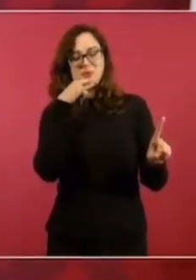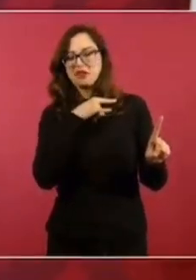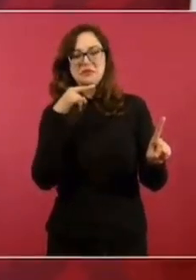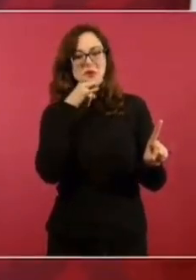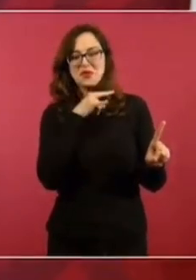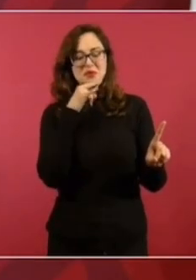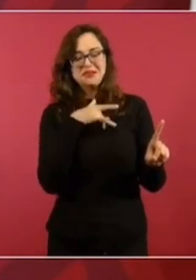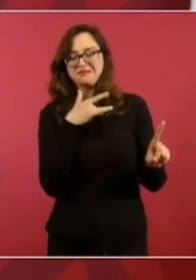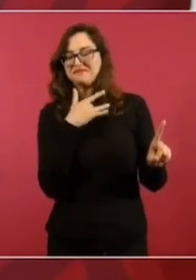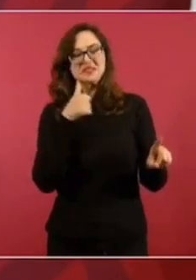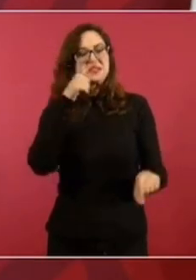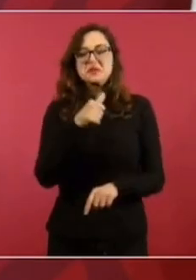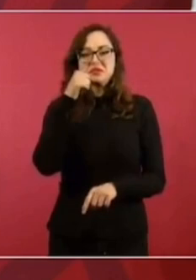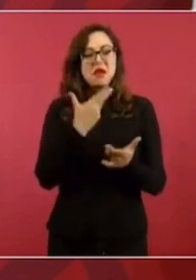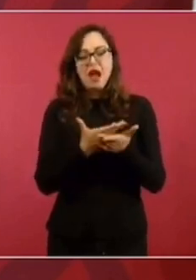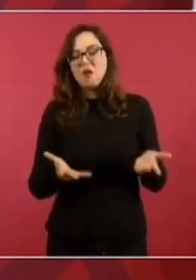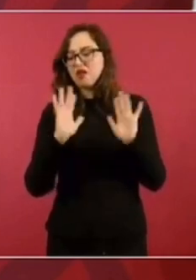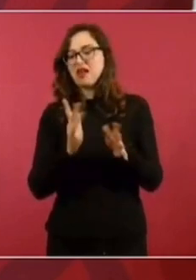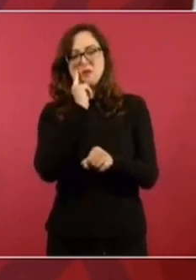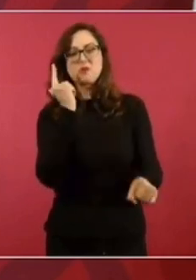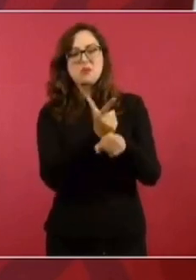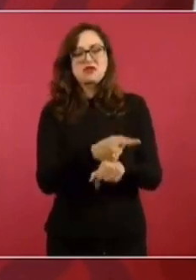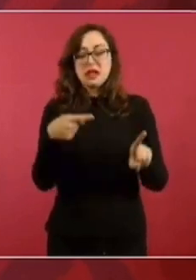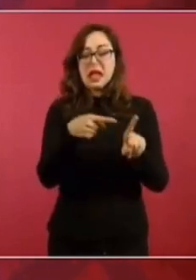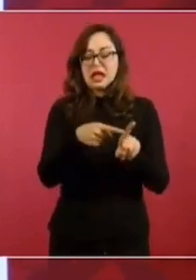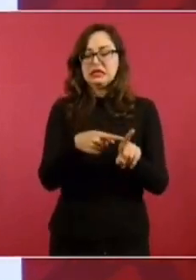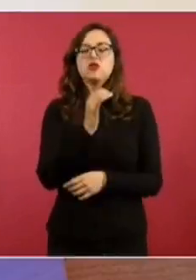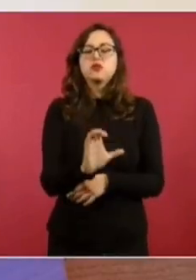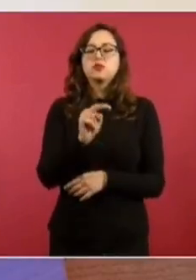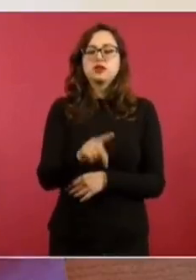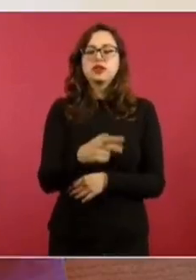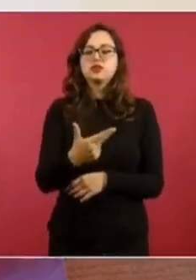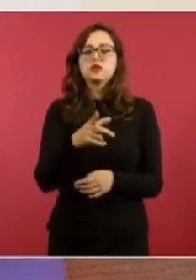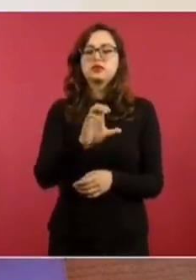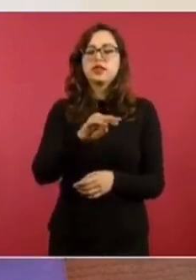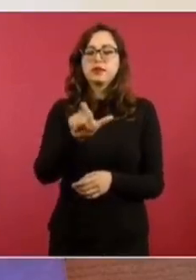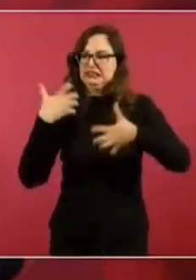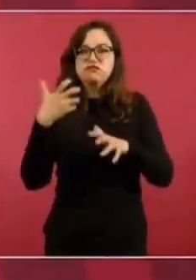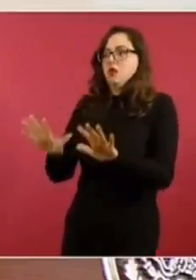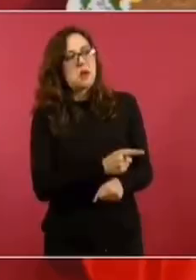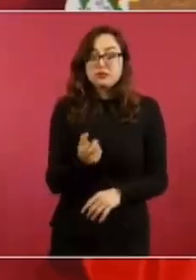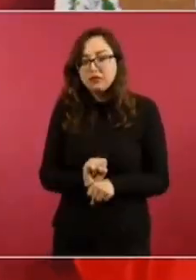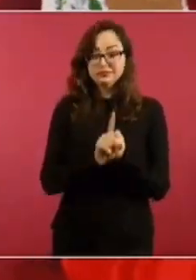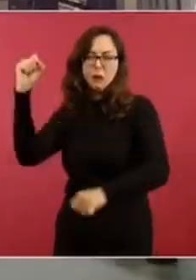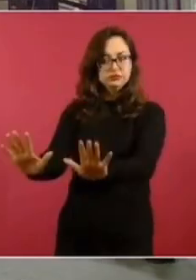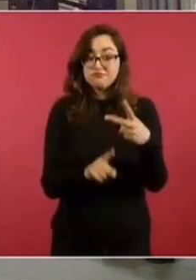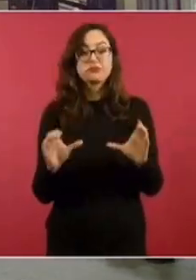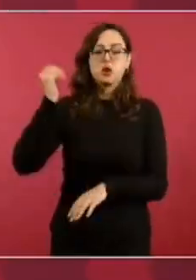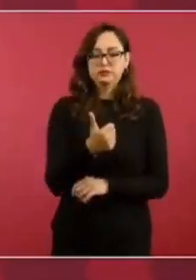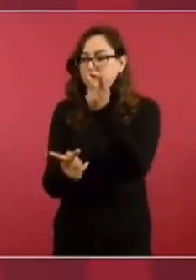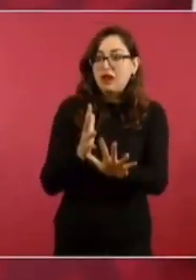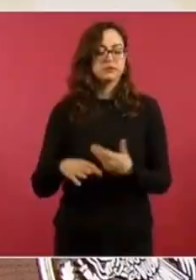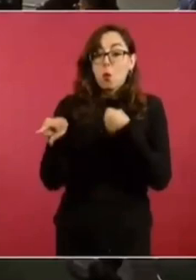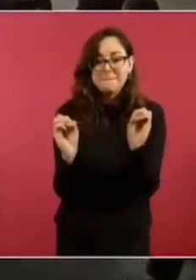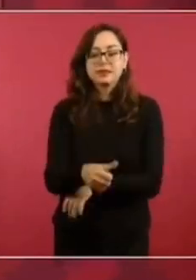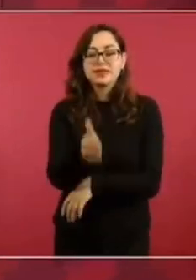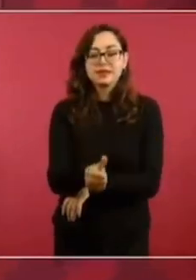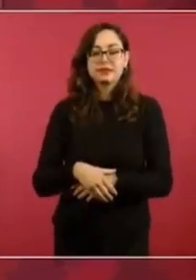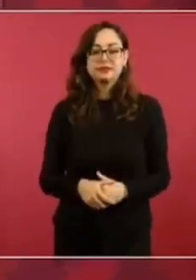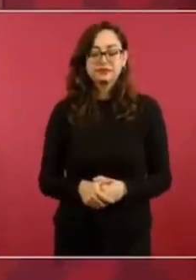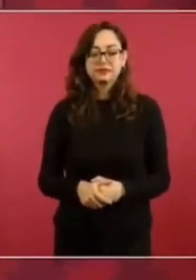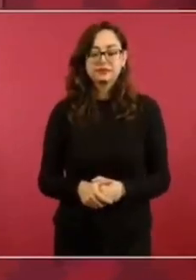Comisión de Derechos Humanos en la Ciudad de México. Y cuando nos manifestamos con el fraude de 2006. Una eternidad más tarde.